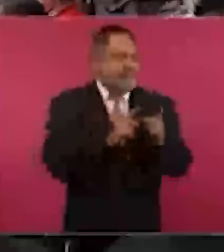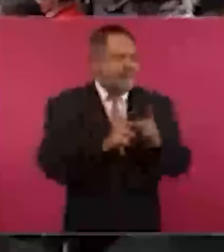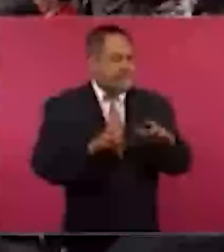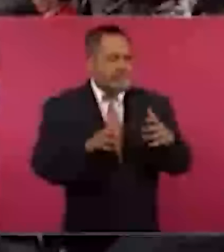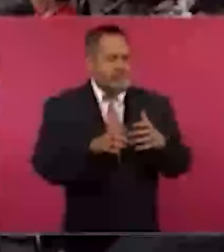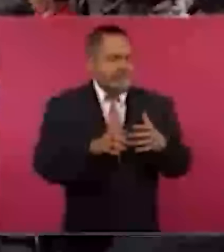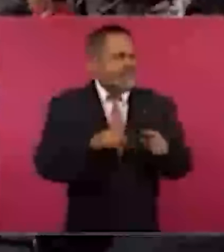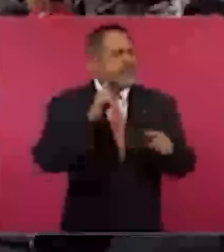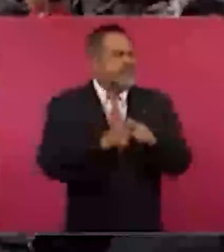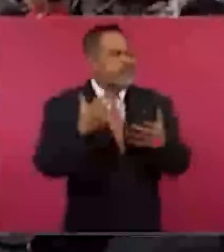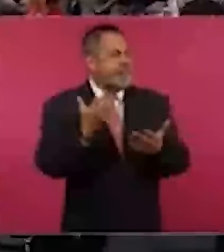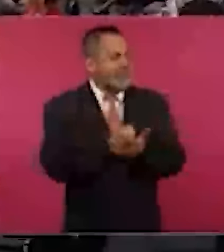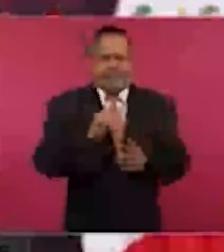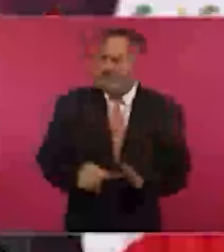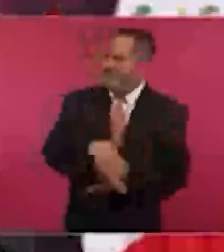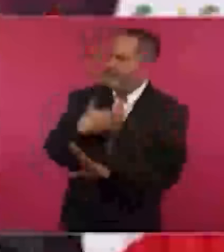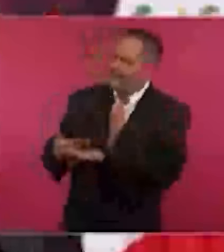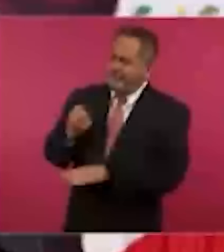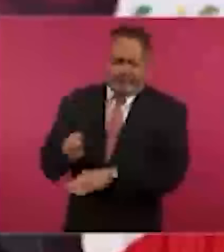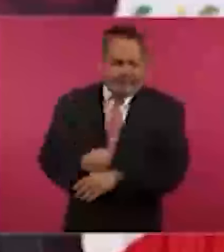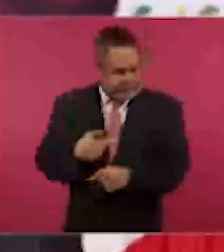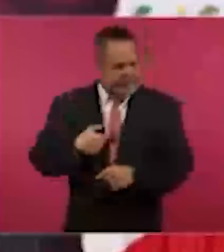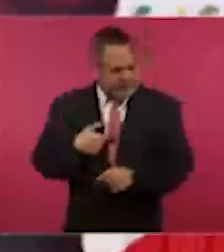Entonces, pero atosigan.